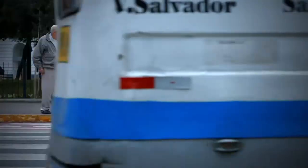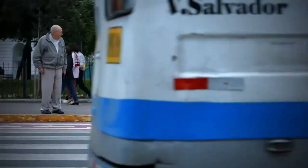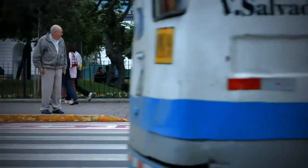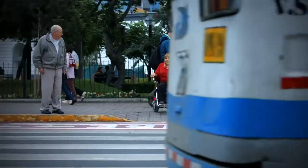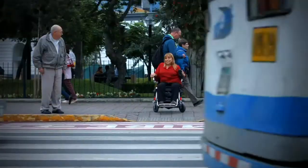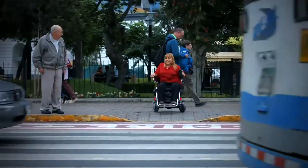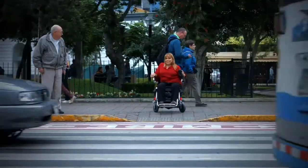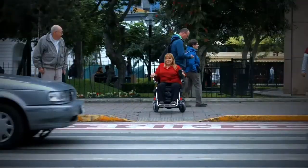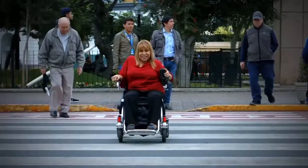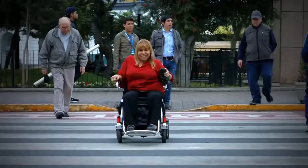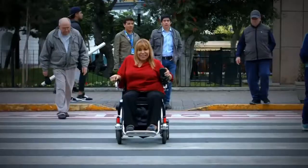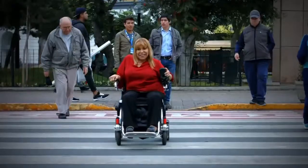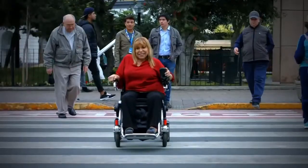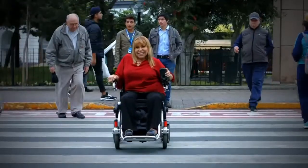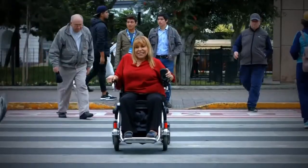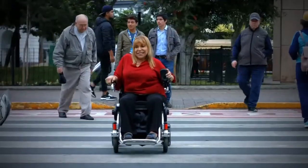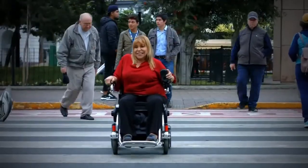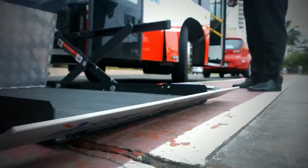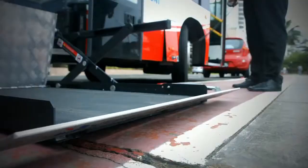Gracias por ver el video.